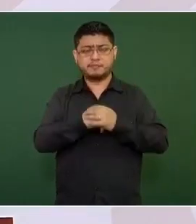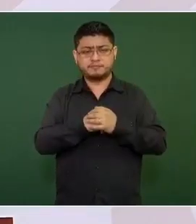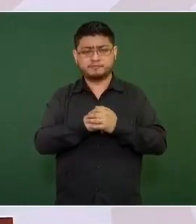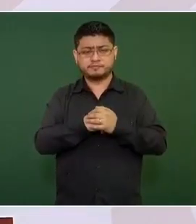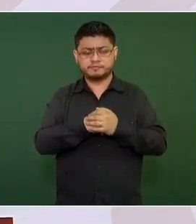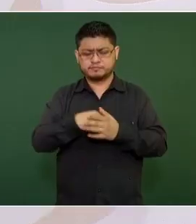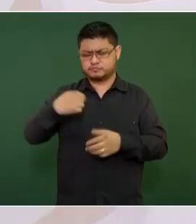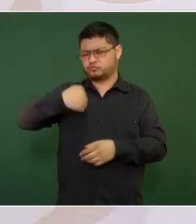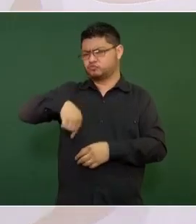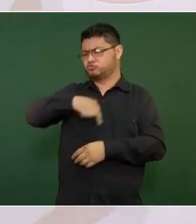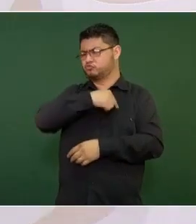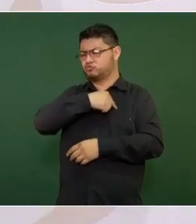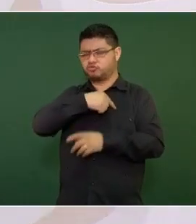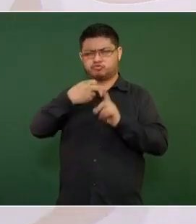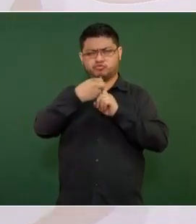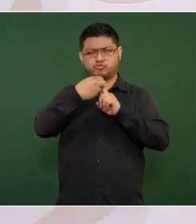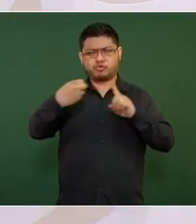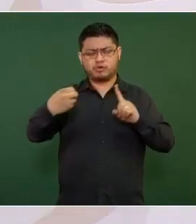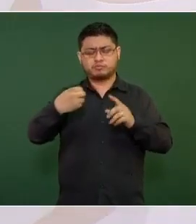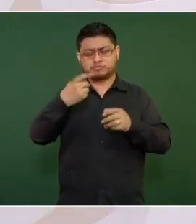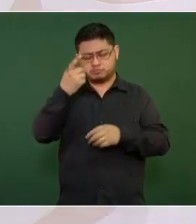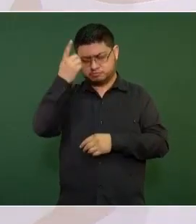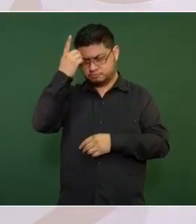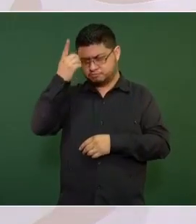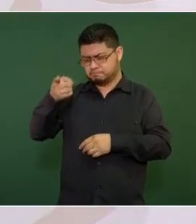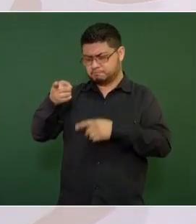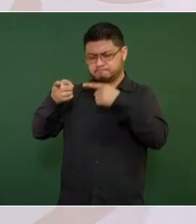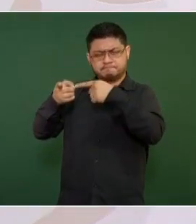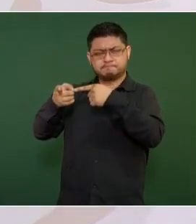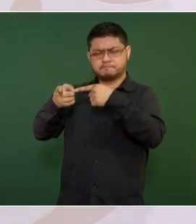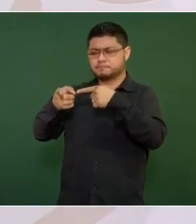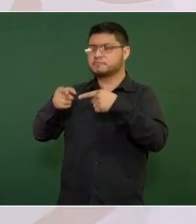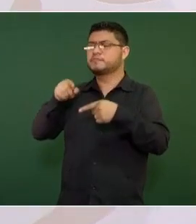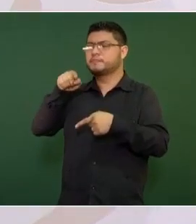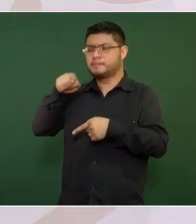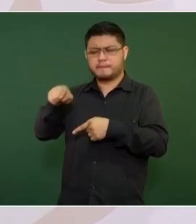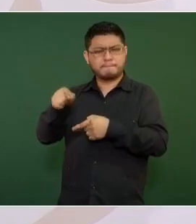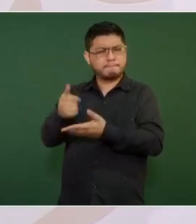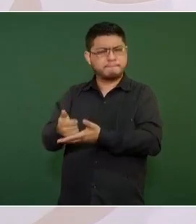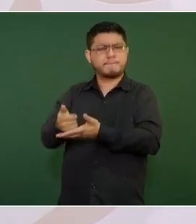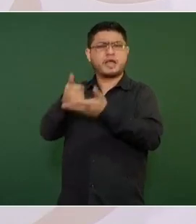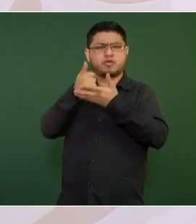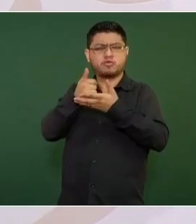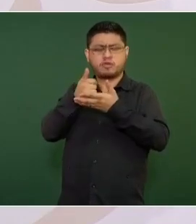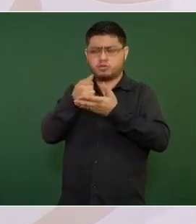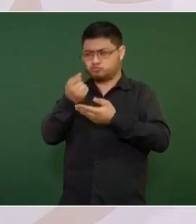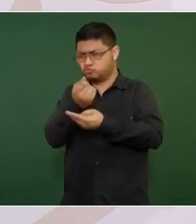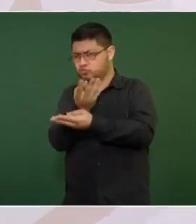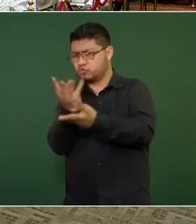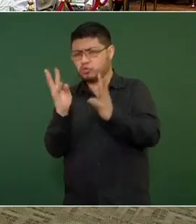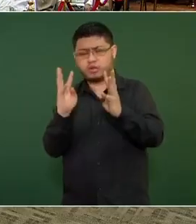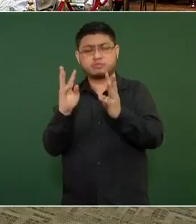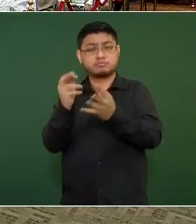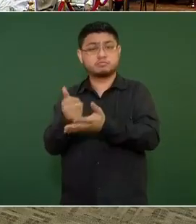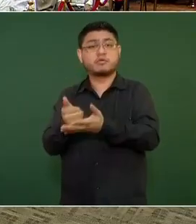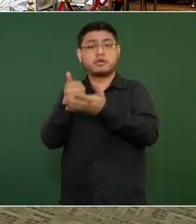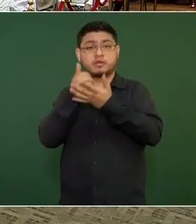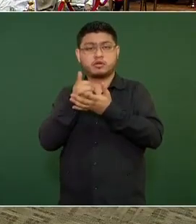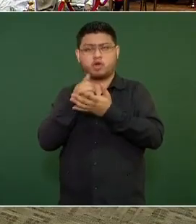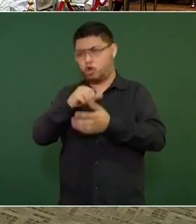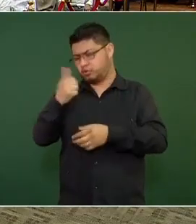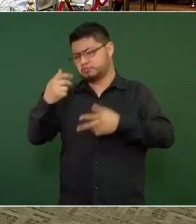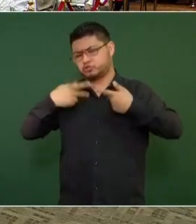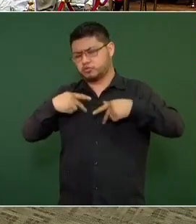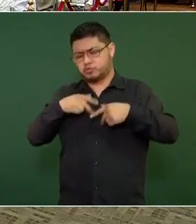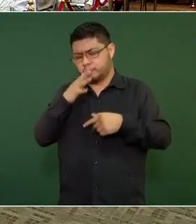Ejecutivo. Me ayudan mucho, mucho, mucho quienes están aquí y muchos otros que no pudieron